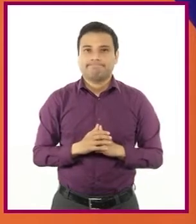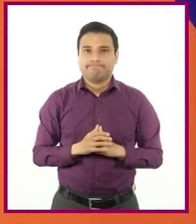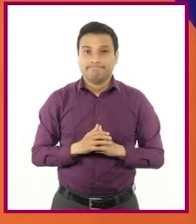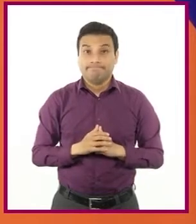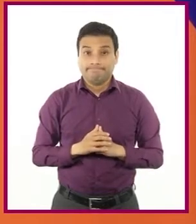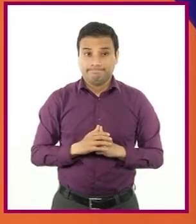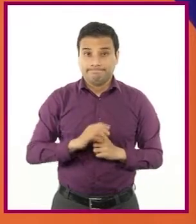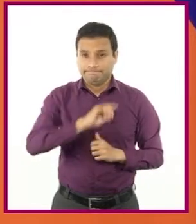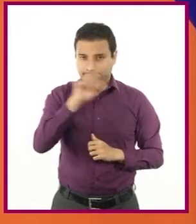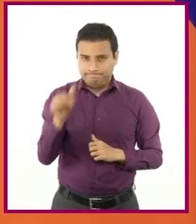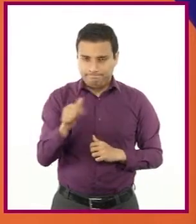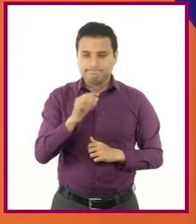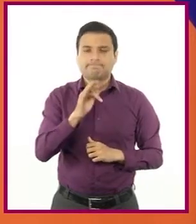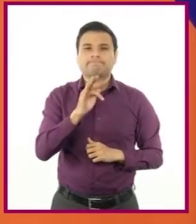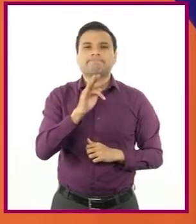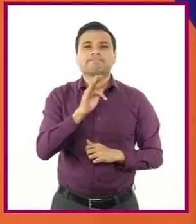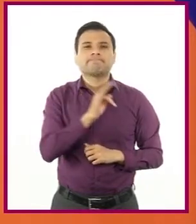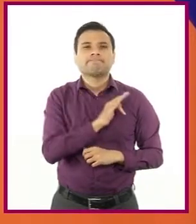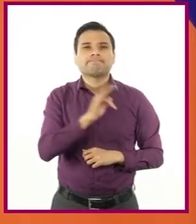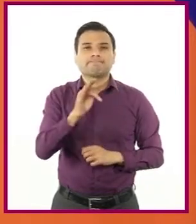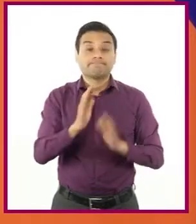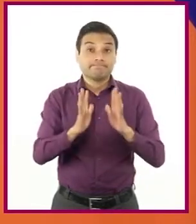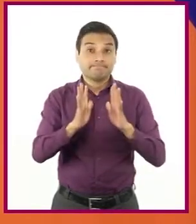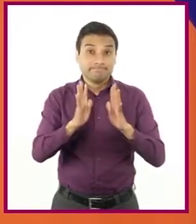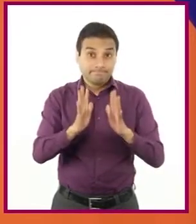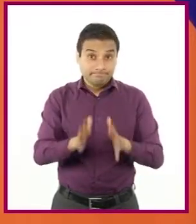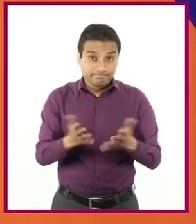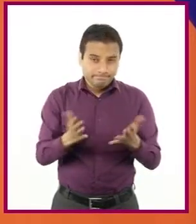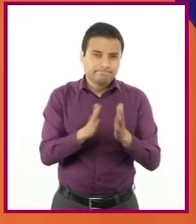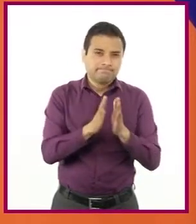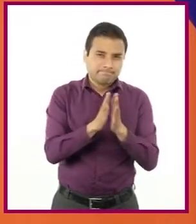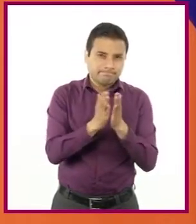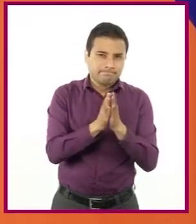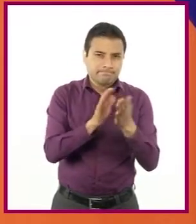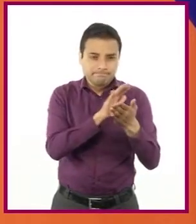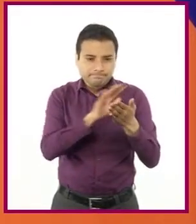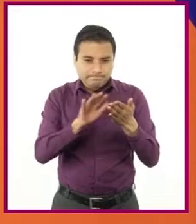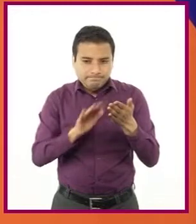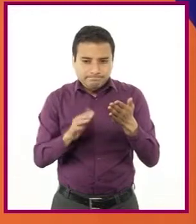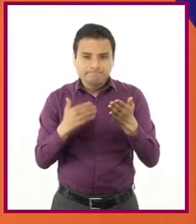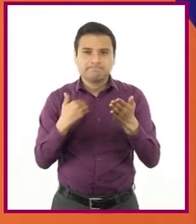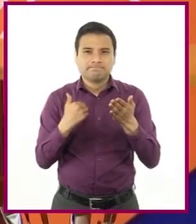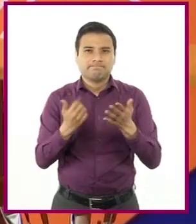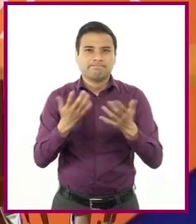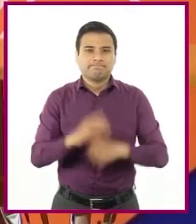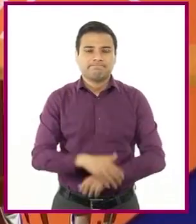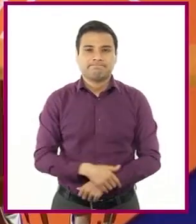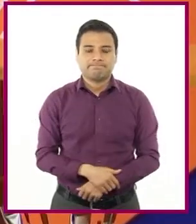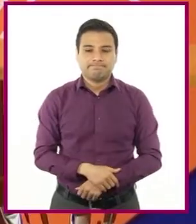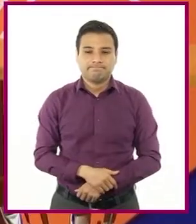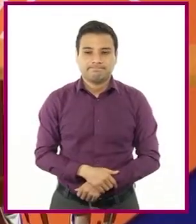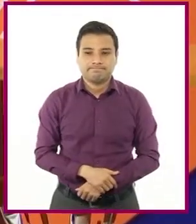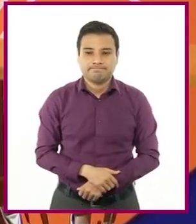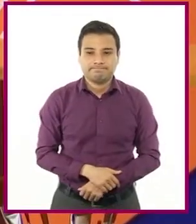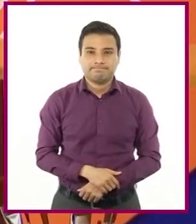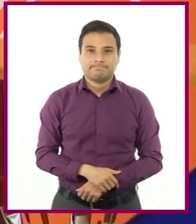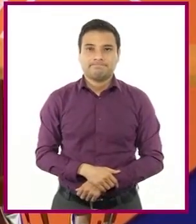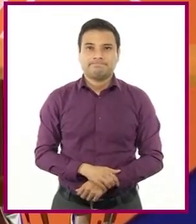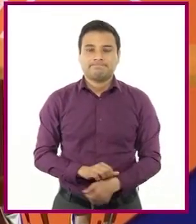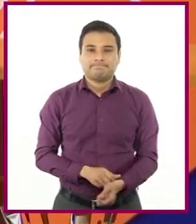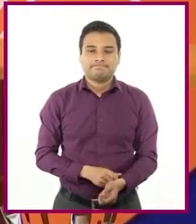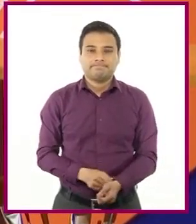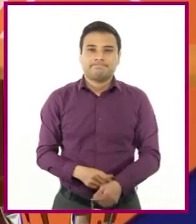muchas de estas las podrán resolver al momento de consultar su libro de texto. Y revisar sus apuntes. Seguramente